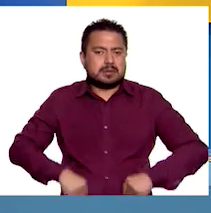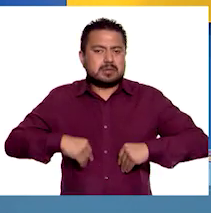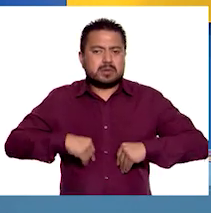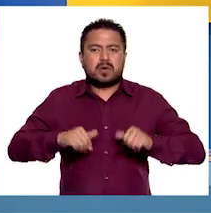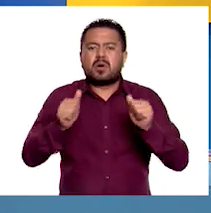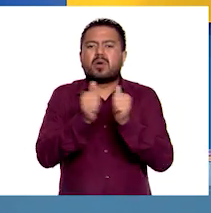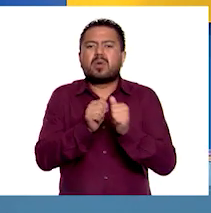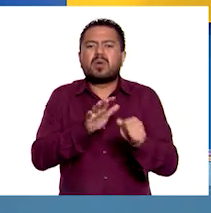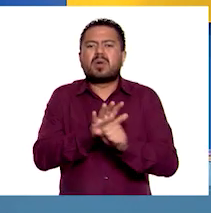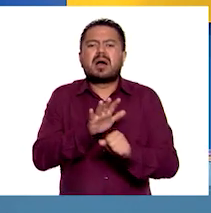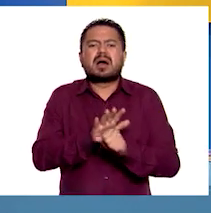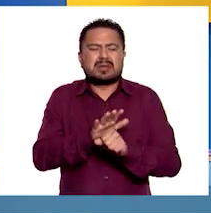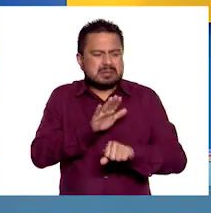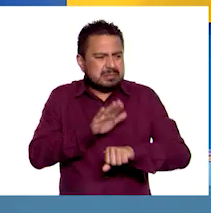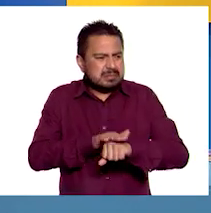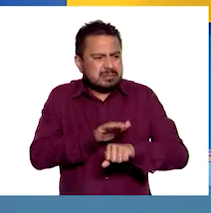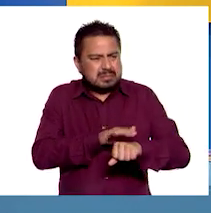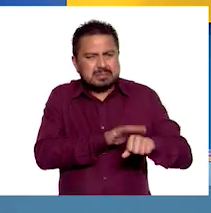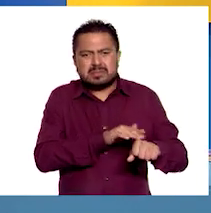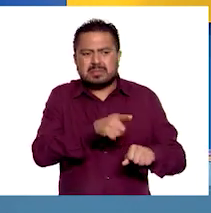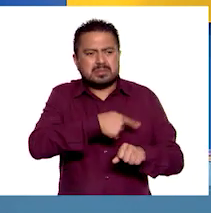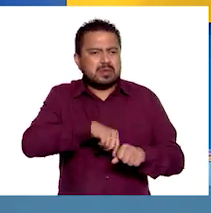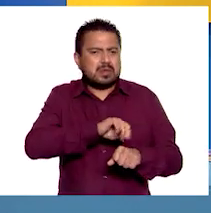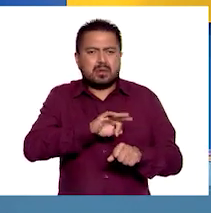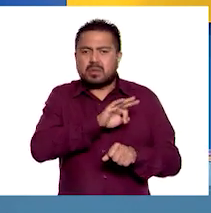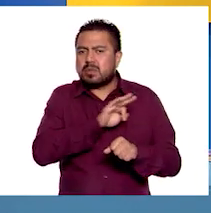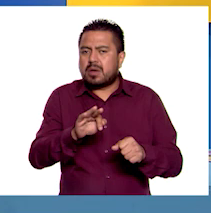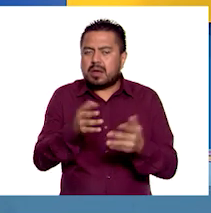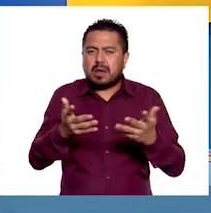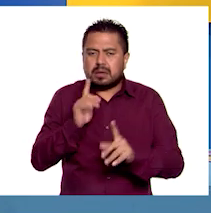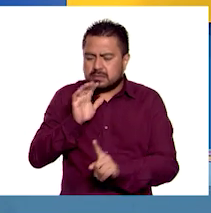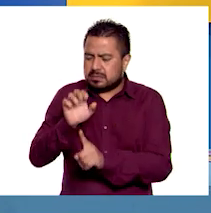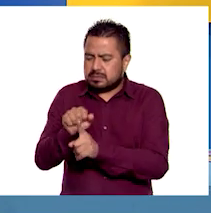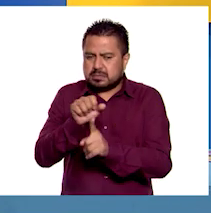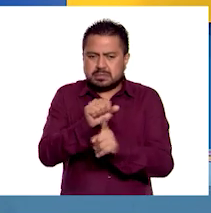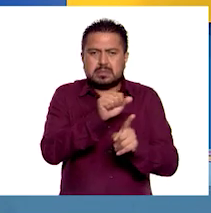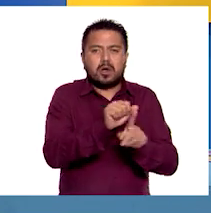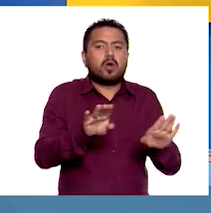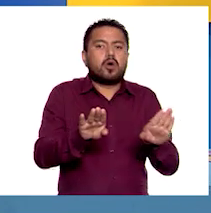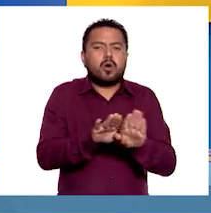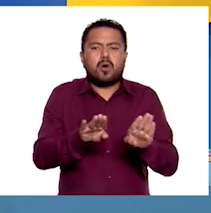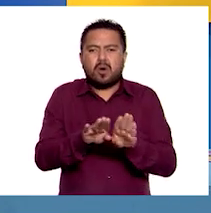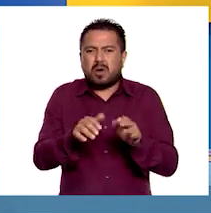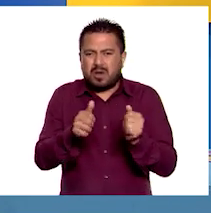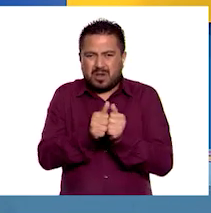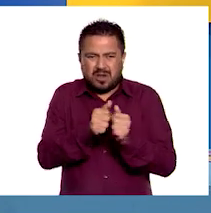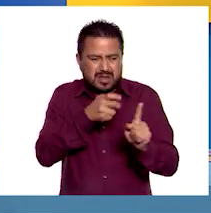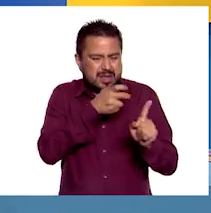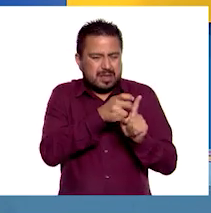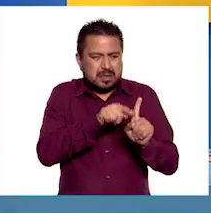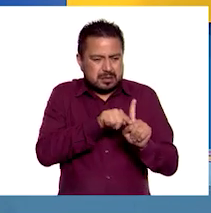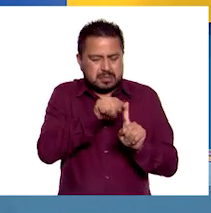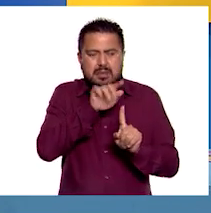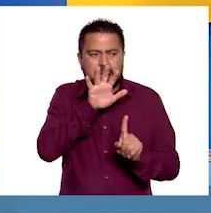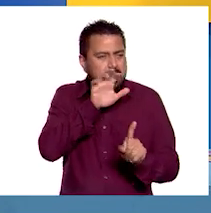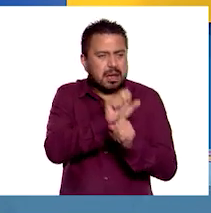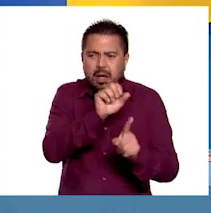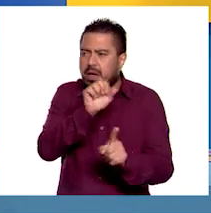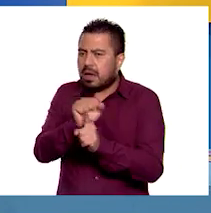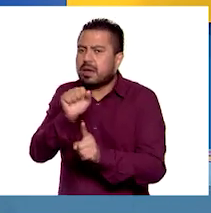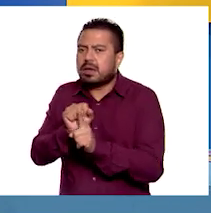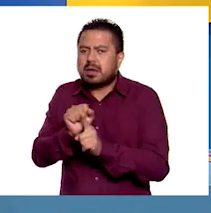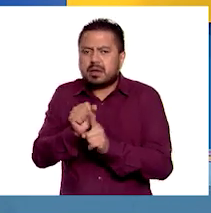por medio de qué indicadores podemos hacerlo. Identificaremos cómo a través de esta medición es posible